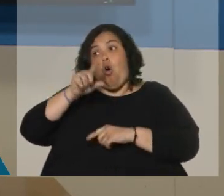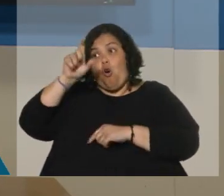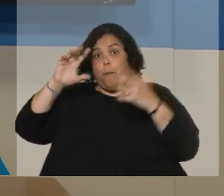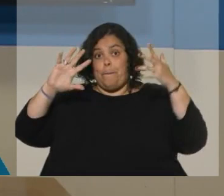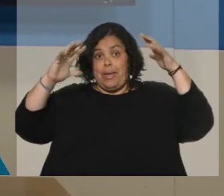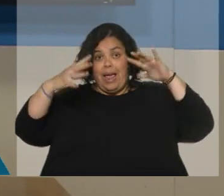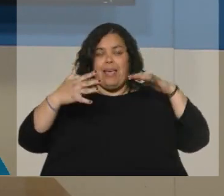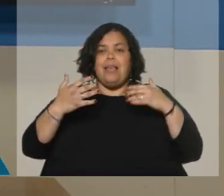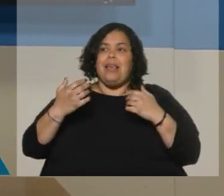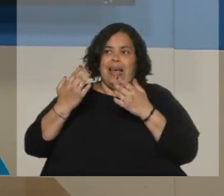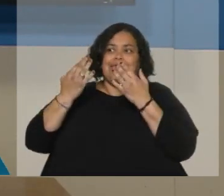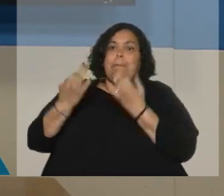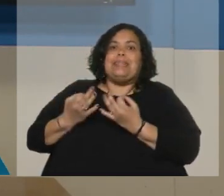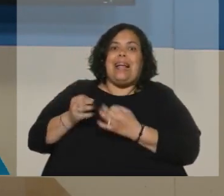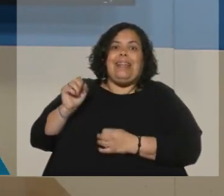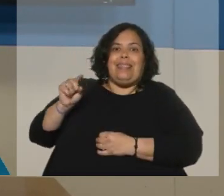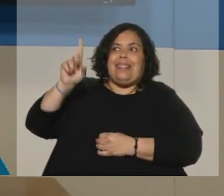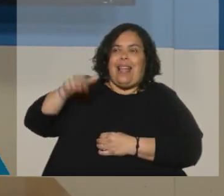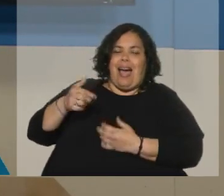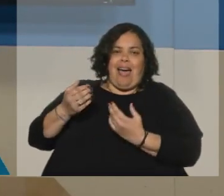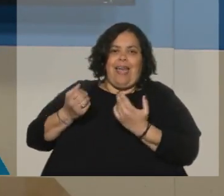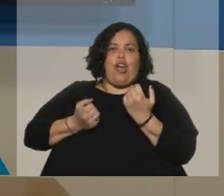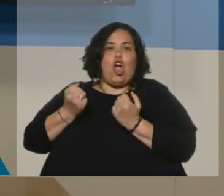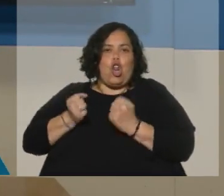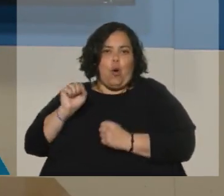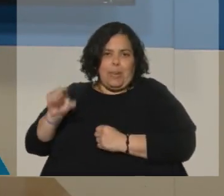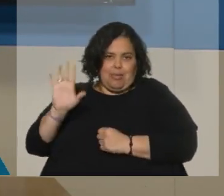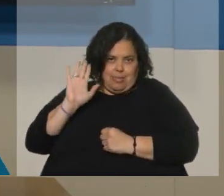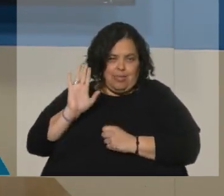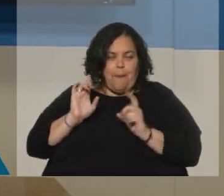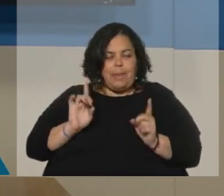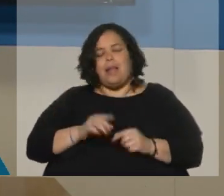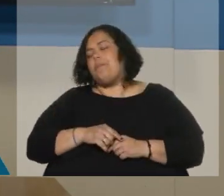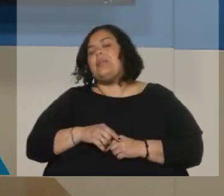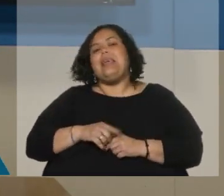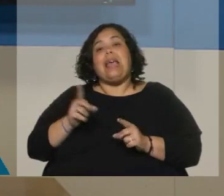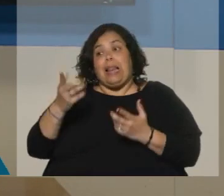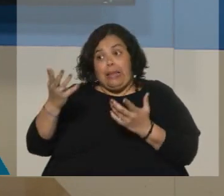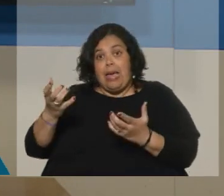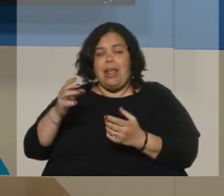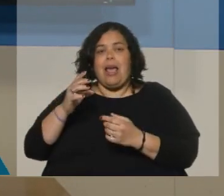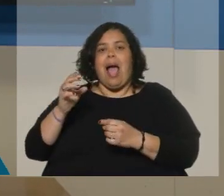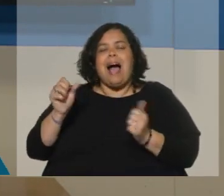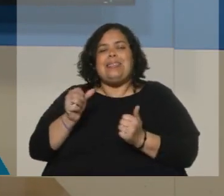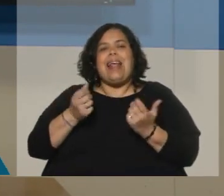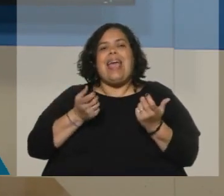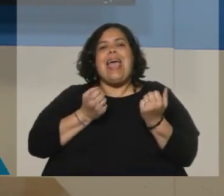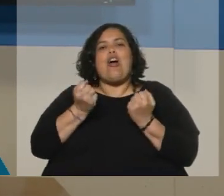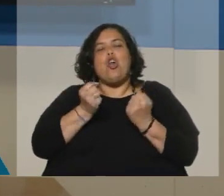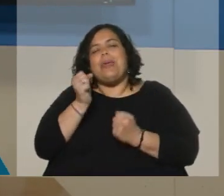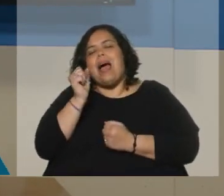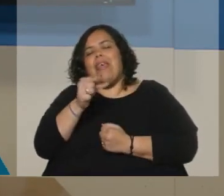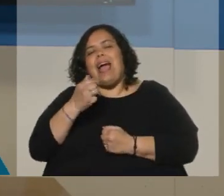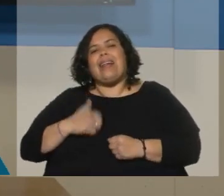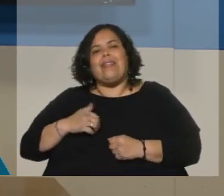economista, que viene de la academia, como ha señalado él, y que plantea dolarizar la economía y dinamitar el Banco